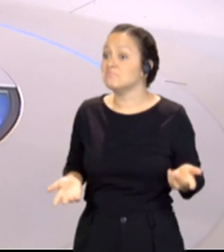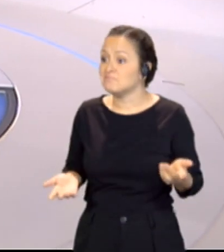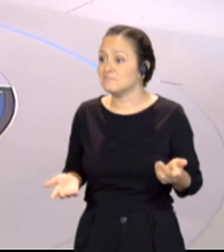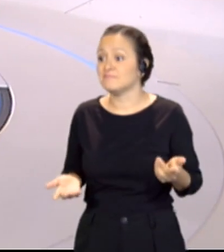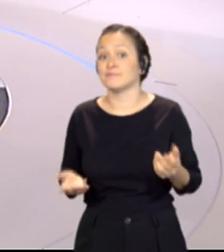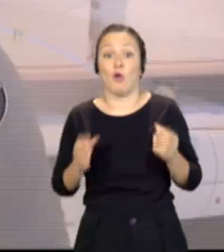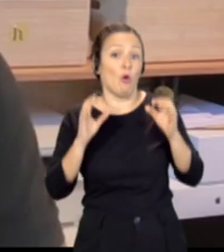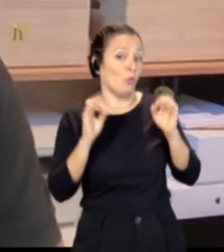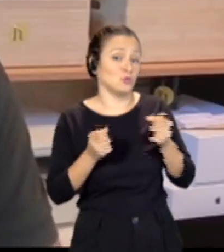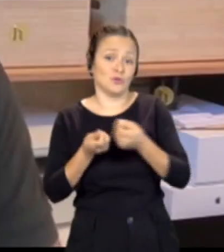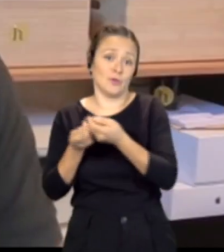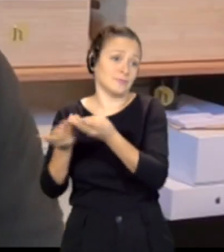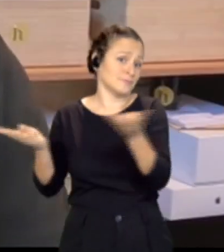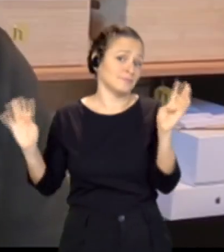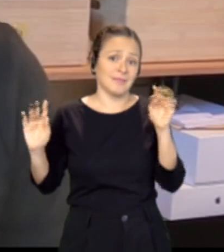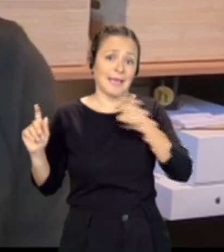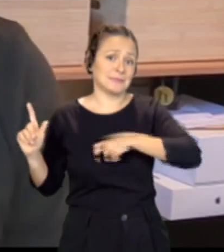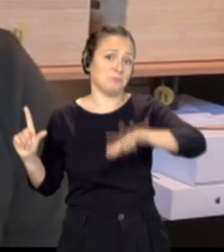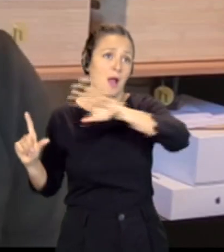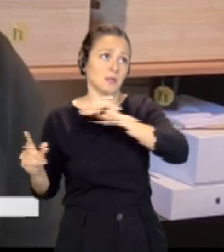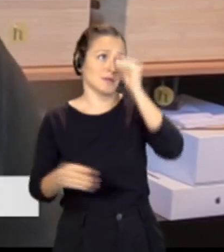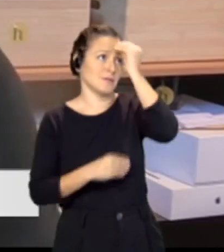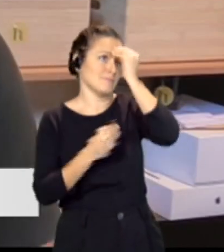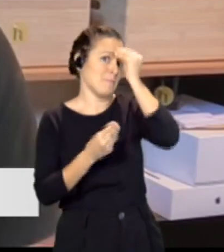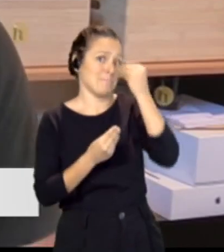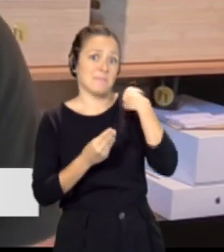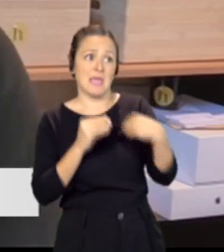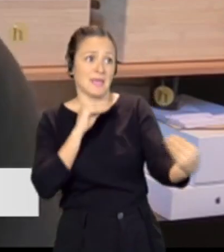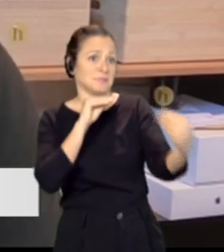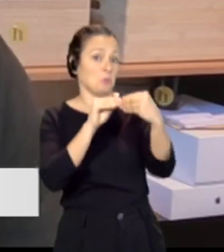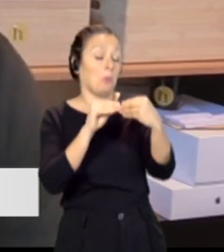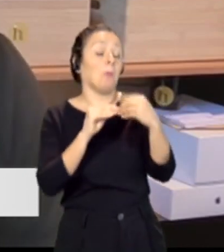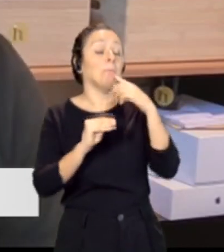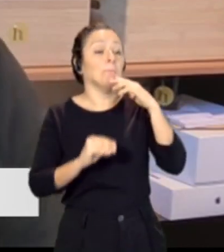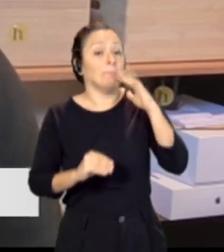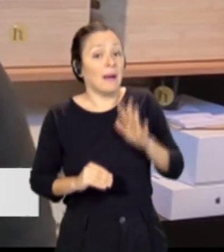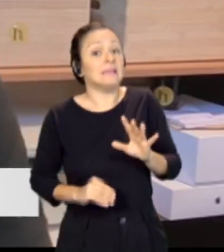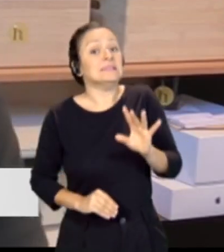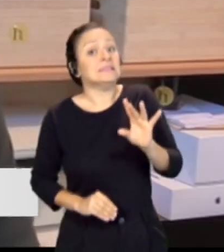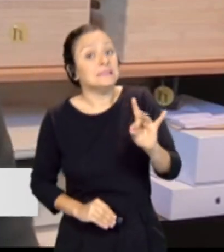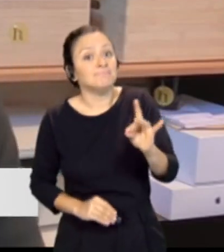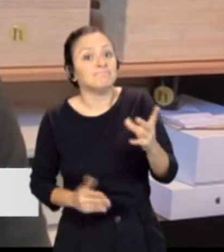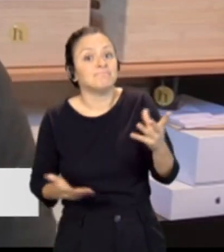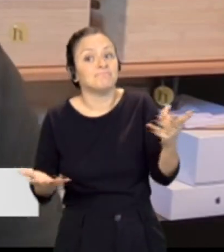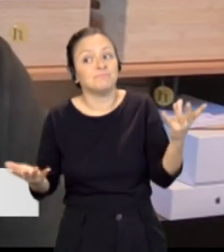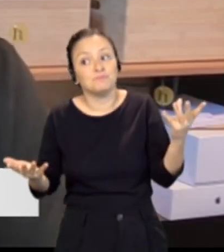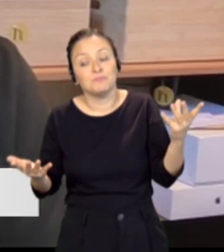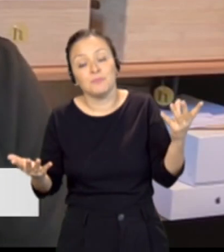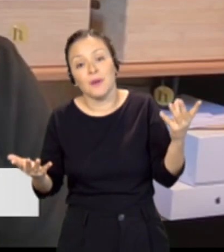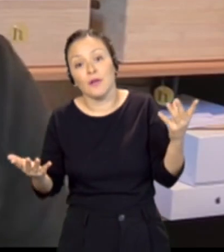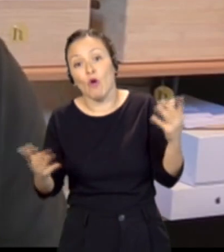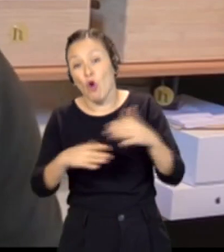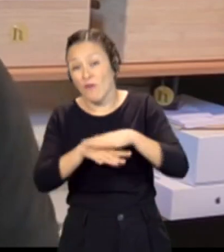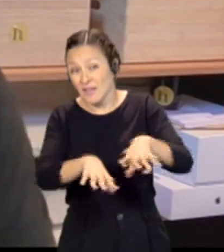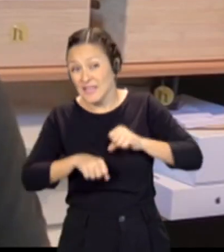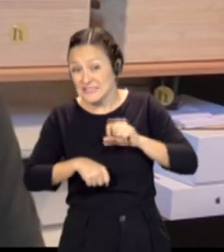Pues la gran pregunta es se hace toda España, ¿no? Todo apunta a que sí, pero el tema no es si va a gobernar, sino